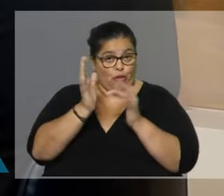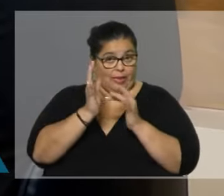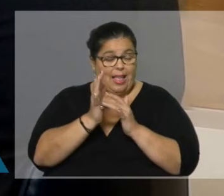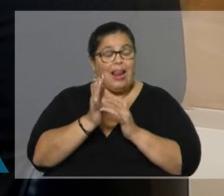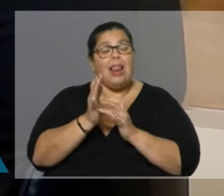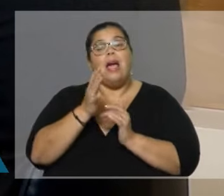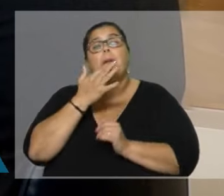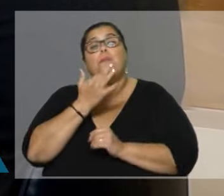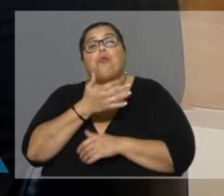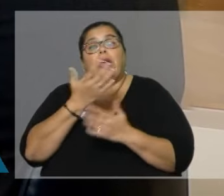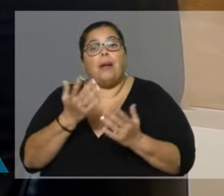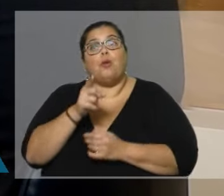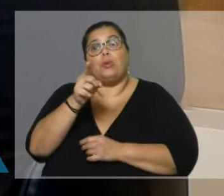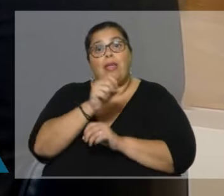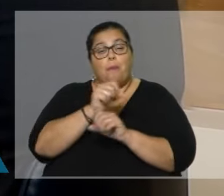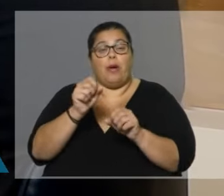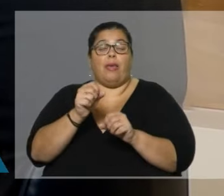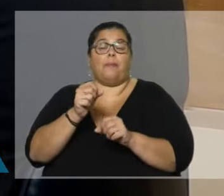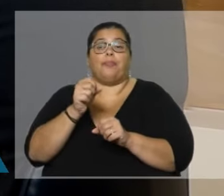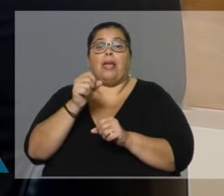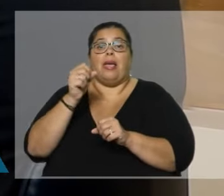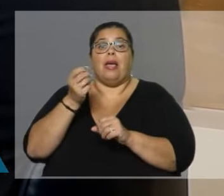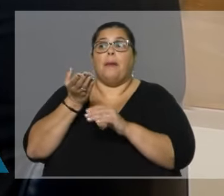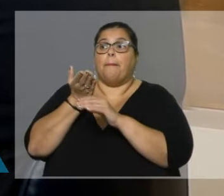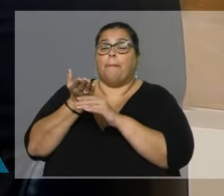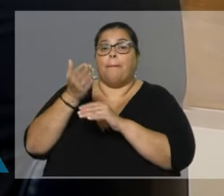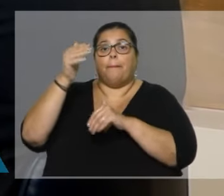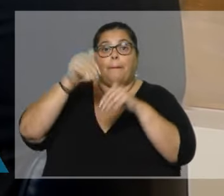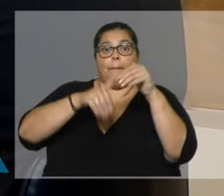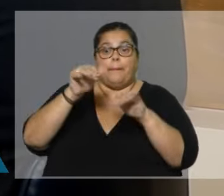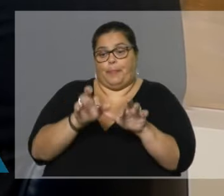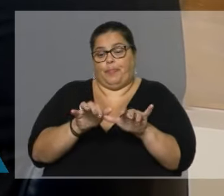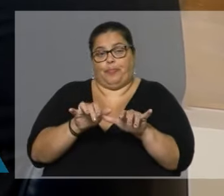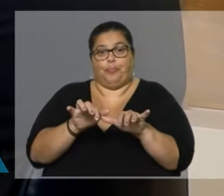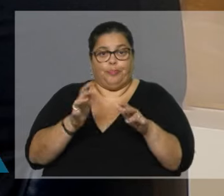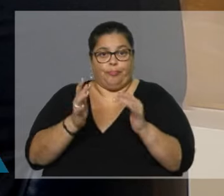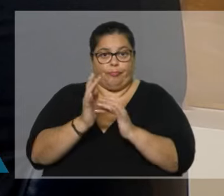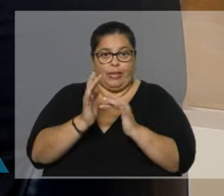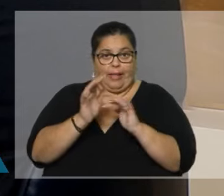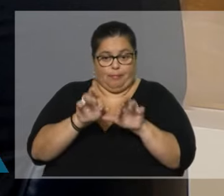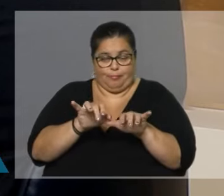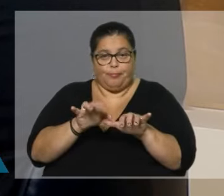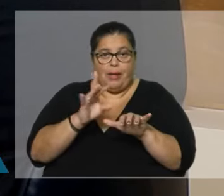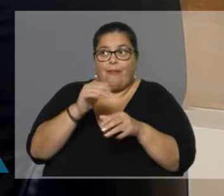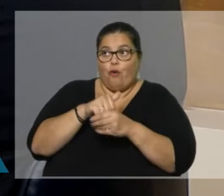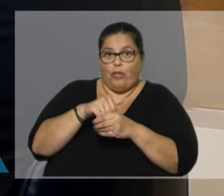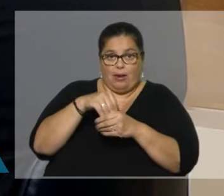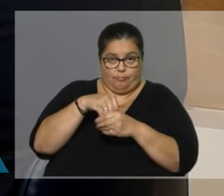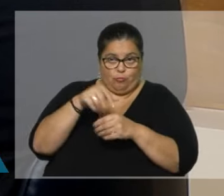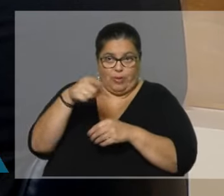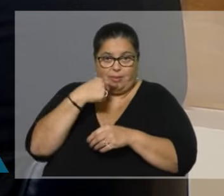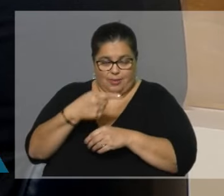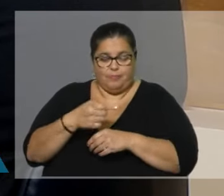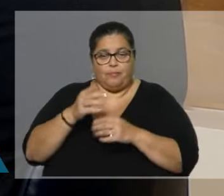sometan esto a consulta de la población a través de computadora, digamos, si se votaría según el sistema que están